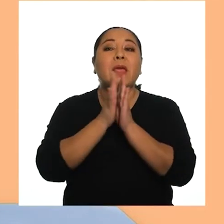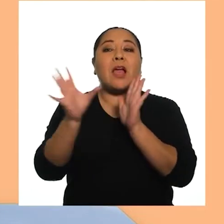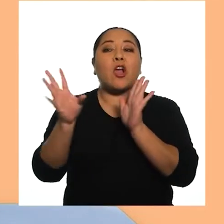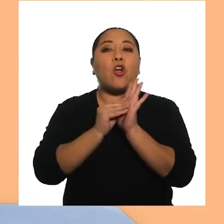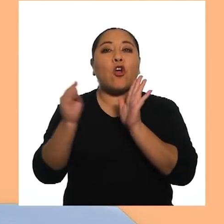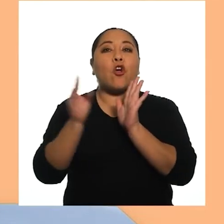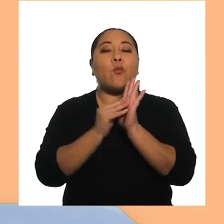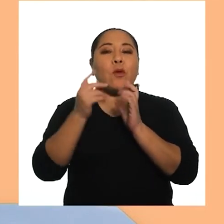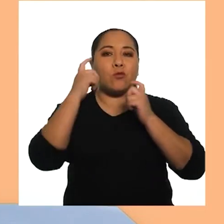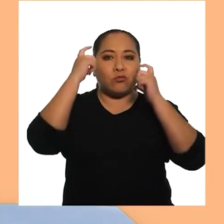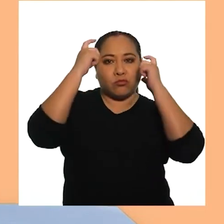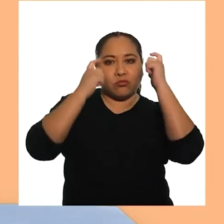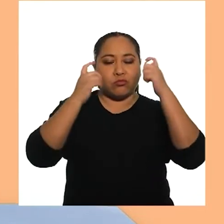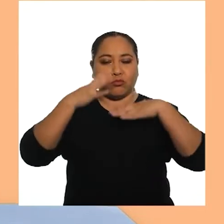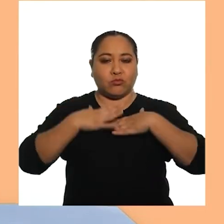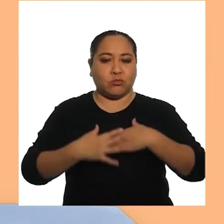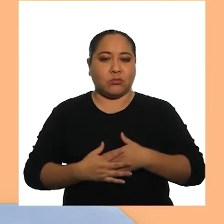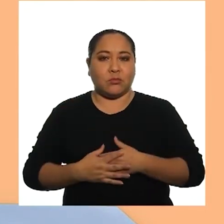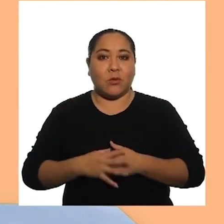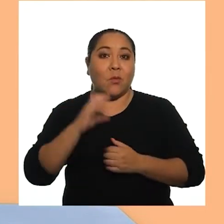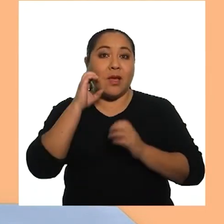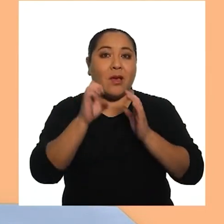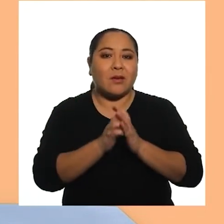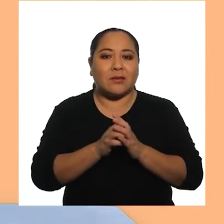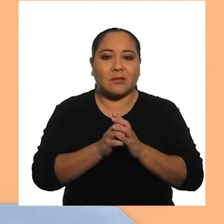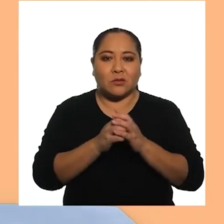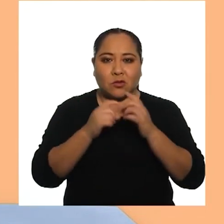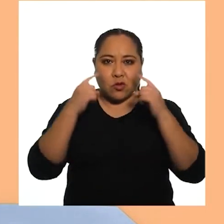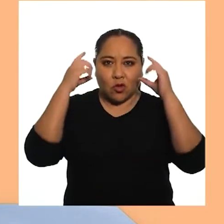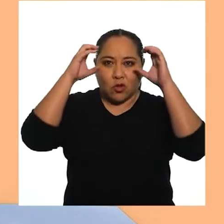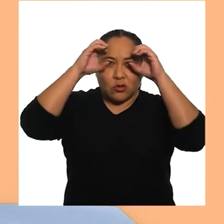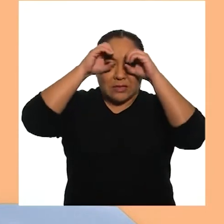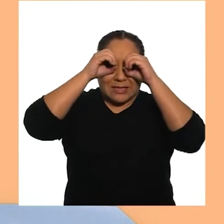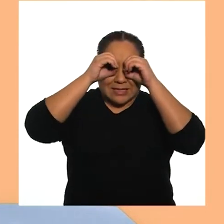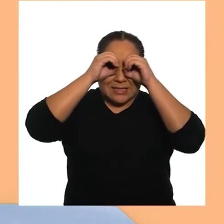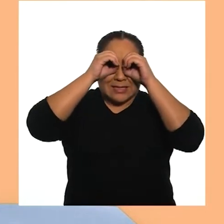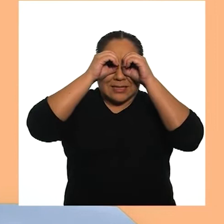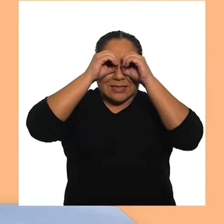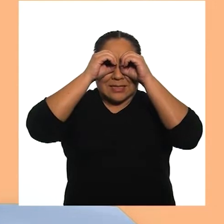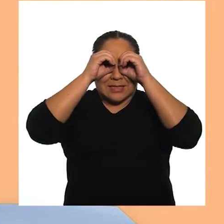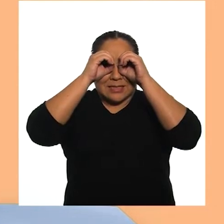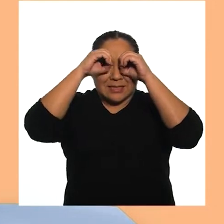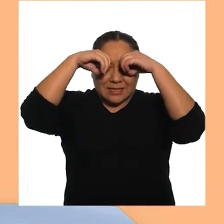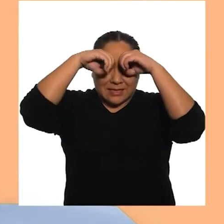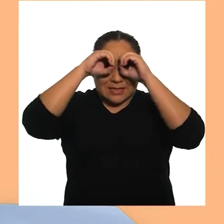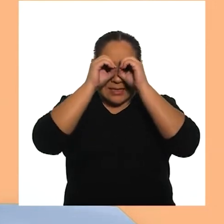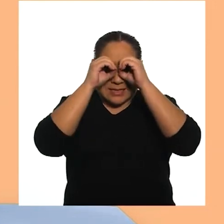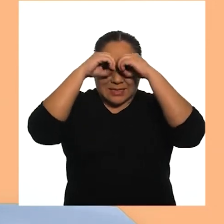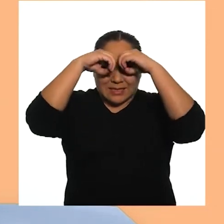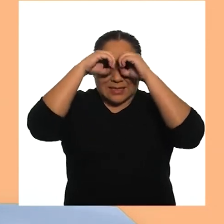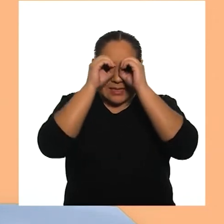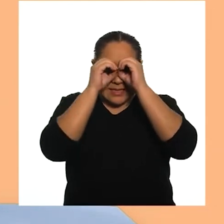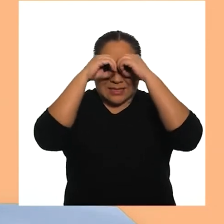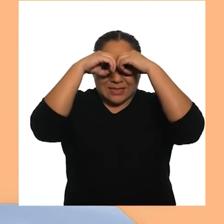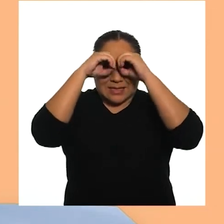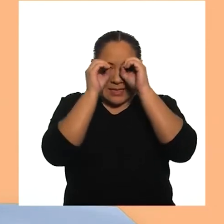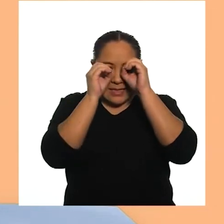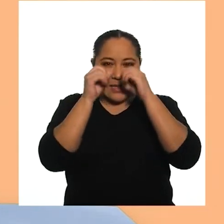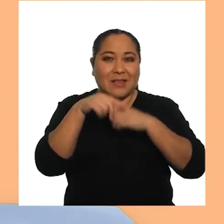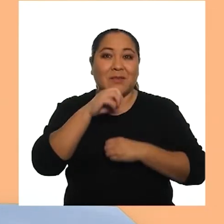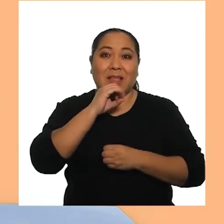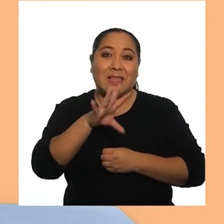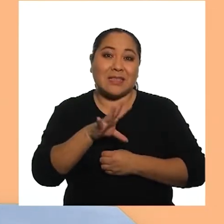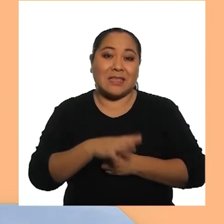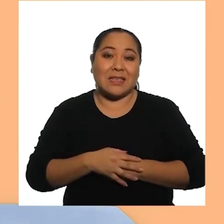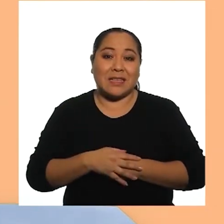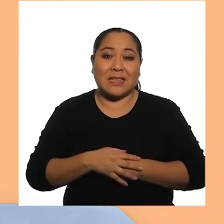Pídele que imite tus movimientos y gestos Por ejemplo, puedes hacer dos círculos en tus manos Y ponerlos alrededor de tus ojos como si fueran